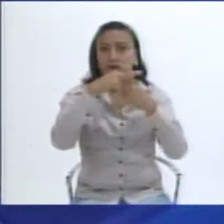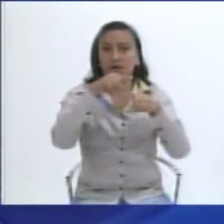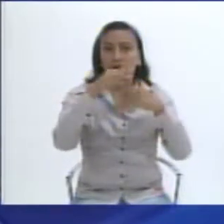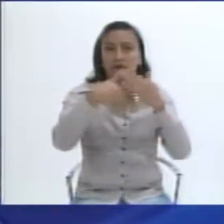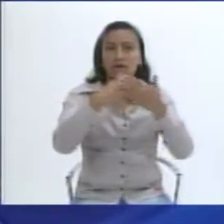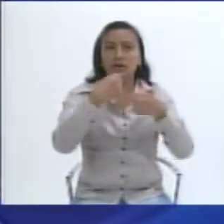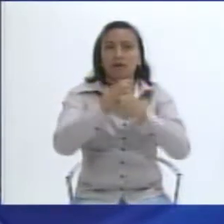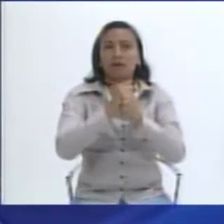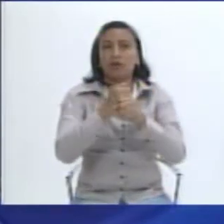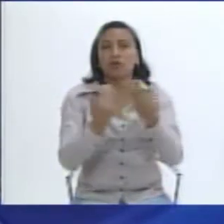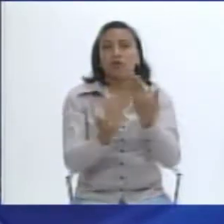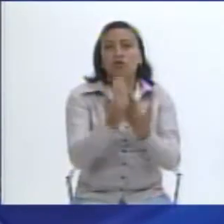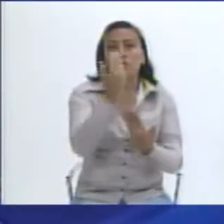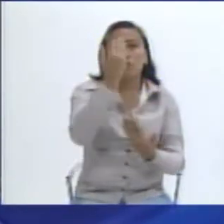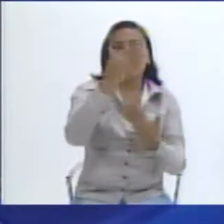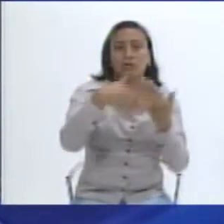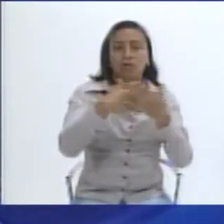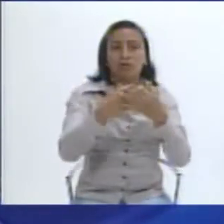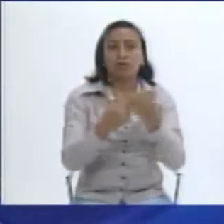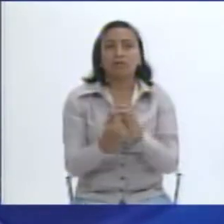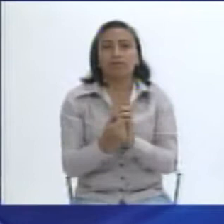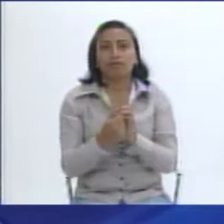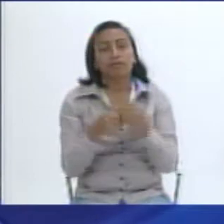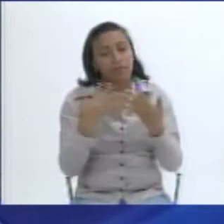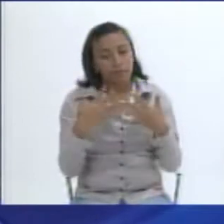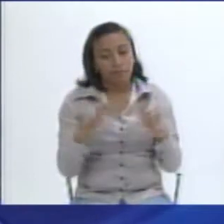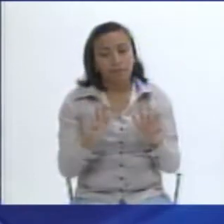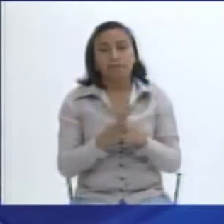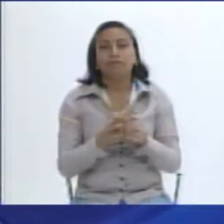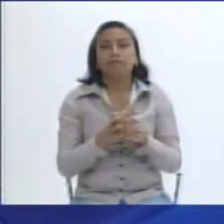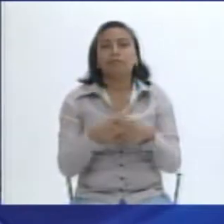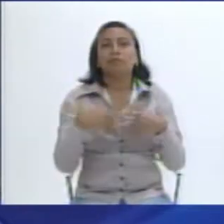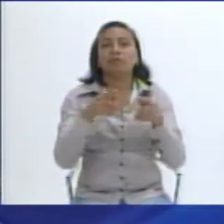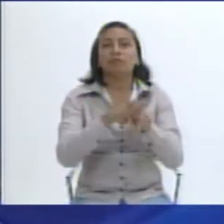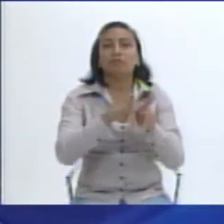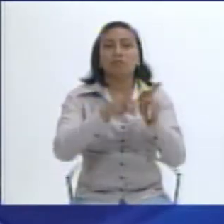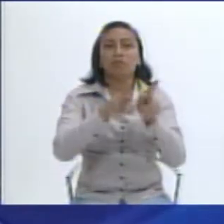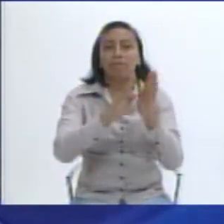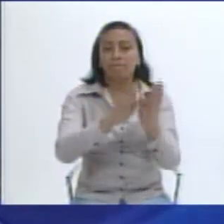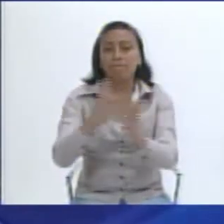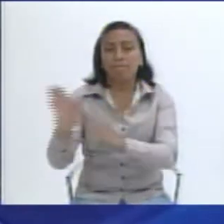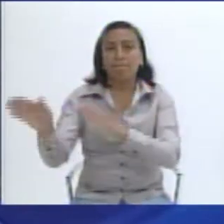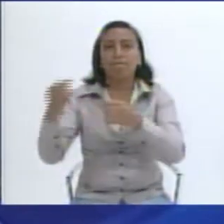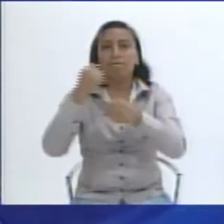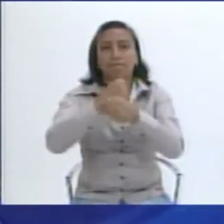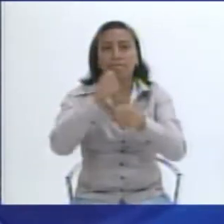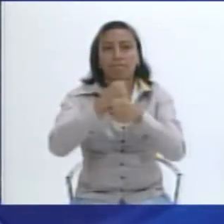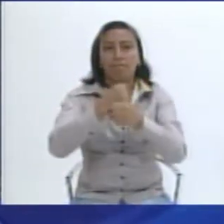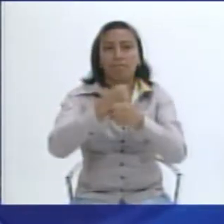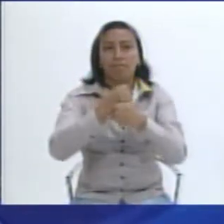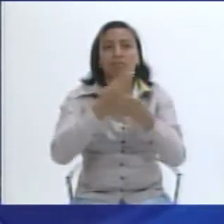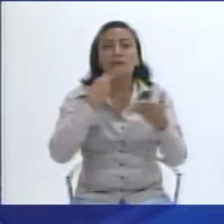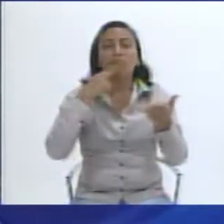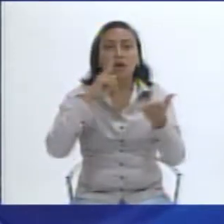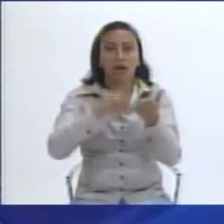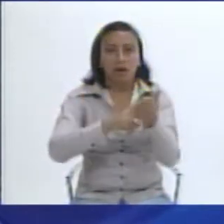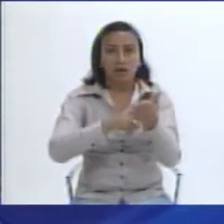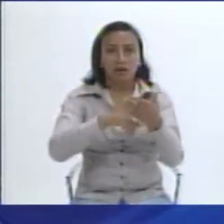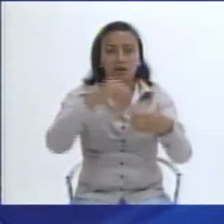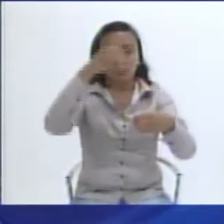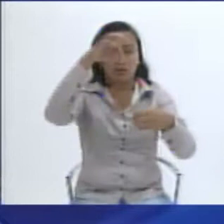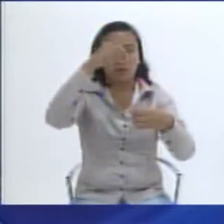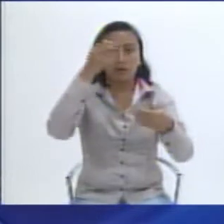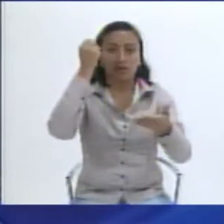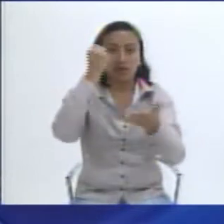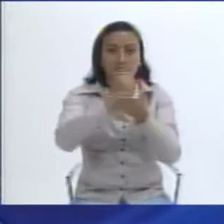administración con un nuevo presupuesto. Pero de todos modos, nuestro plan de trabajo, nuestra carta de inscripción en el